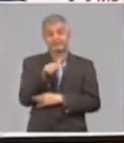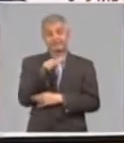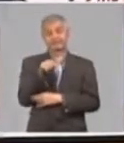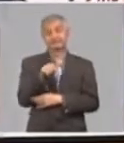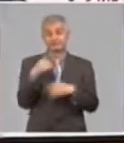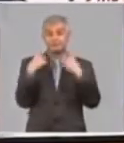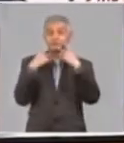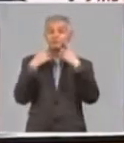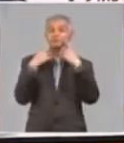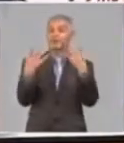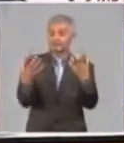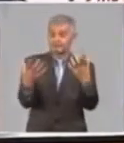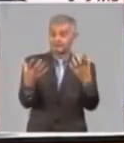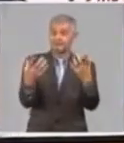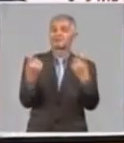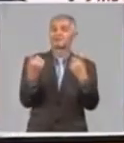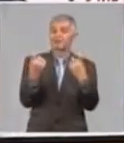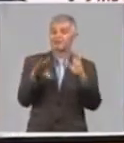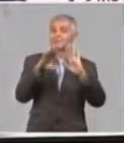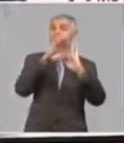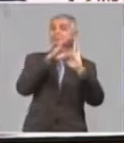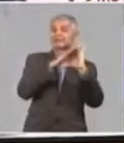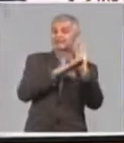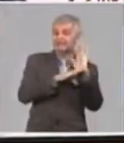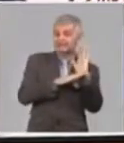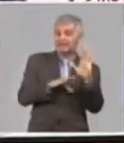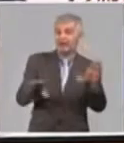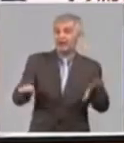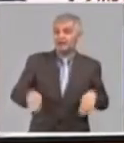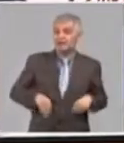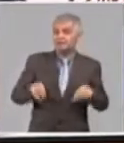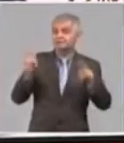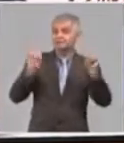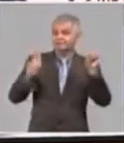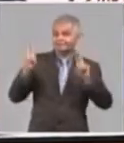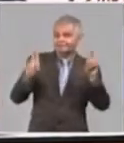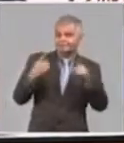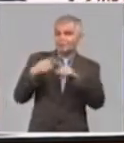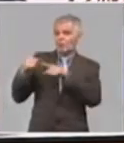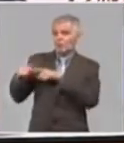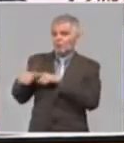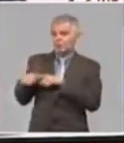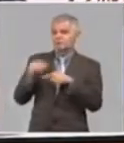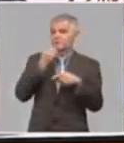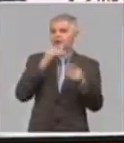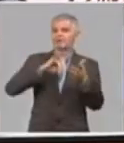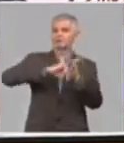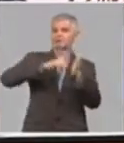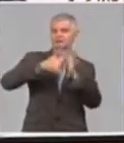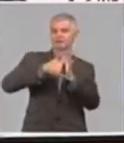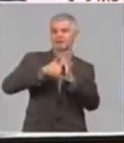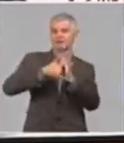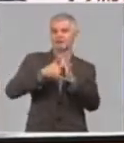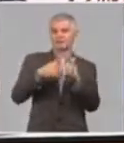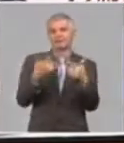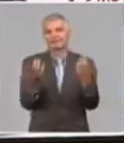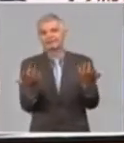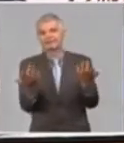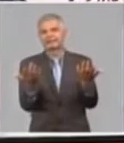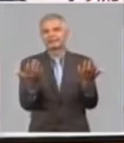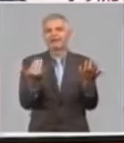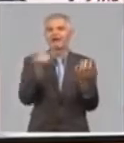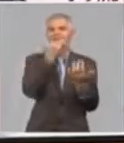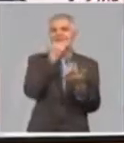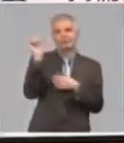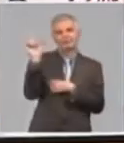avanzando en todas las medidas que se están adoptando en el país y otras que se proyectan para, digamos, minimizar el impacto que tiene.